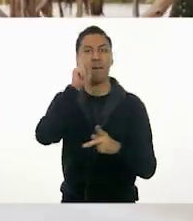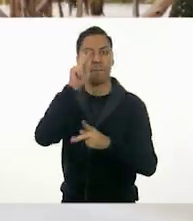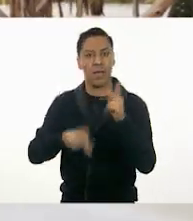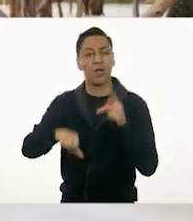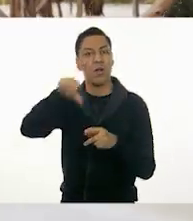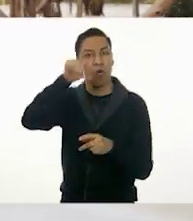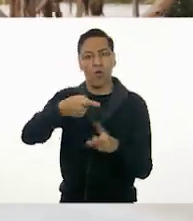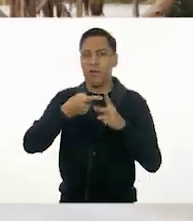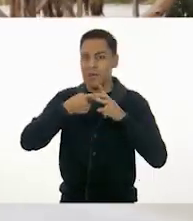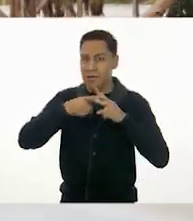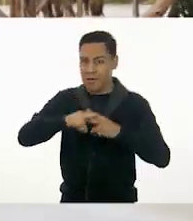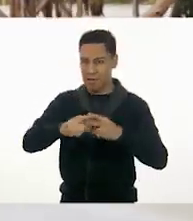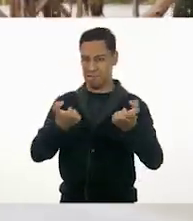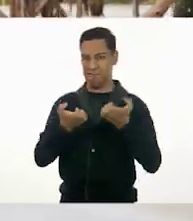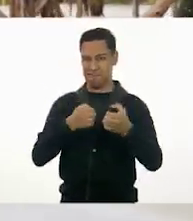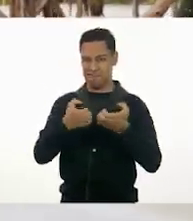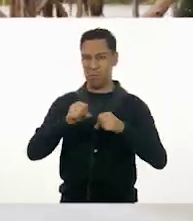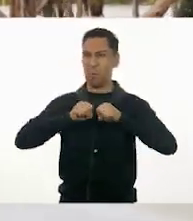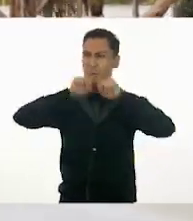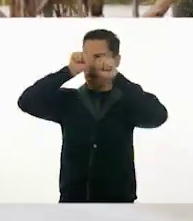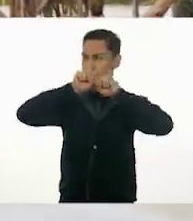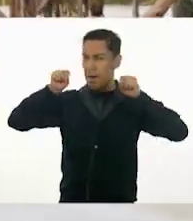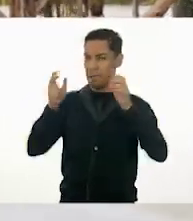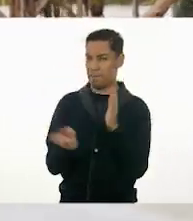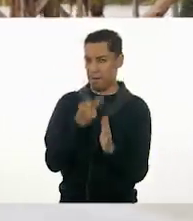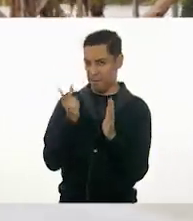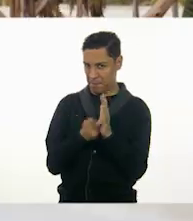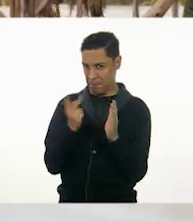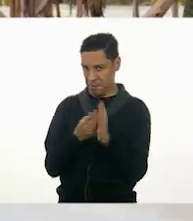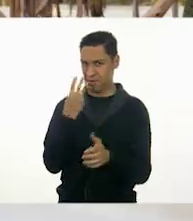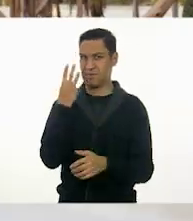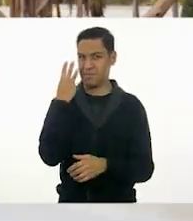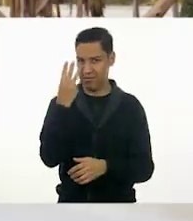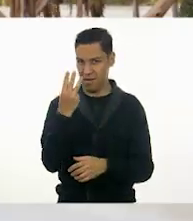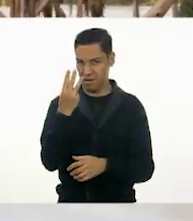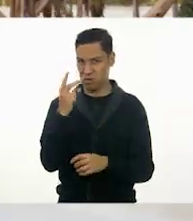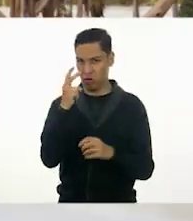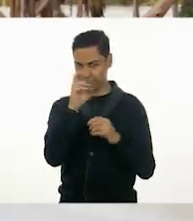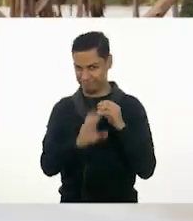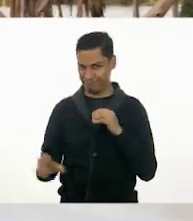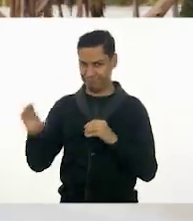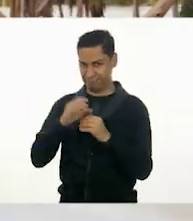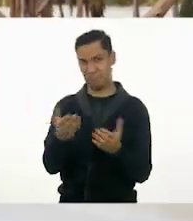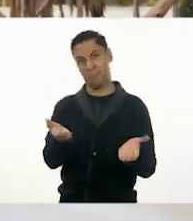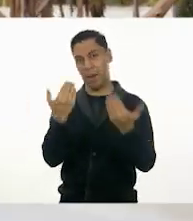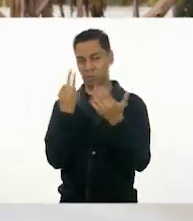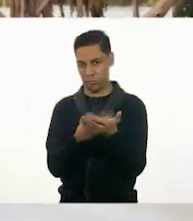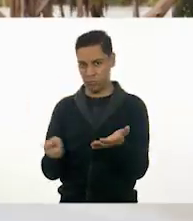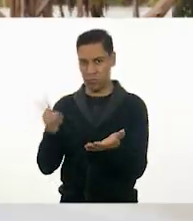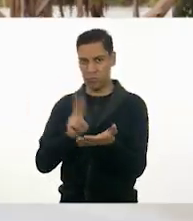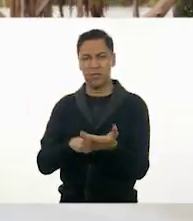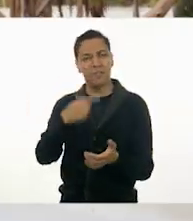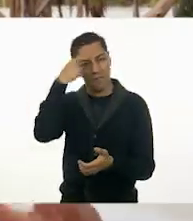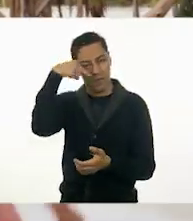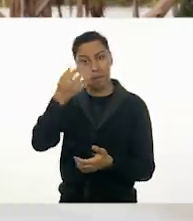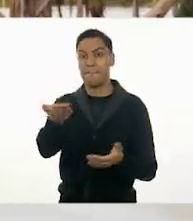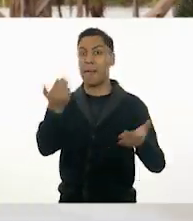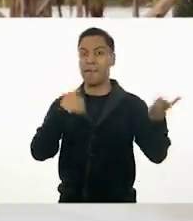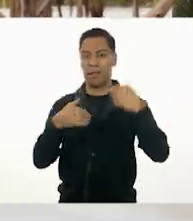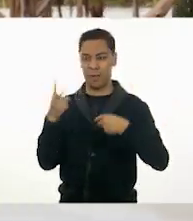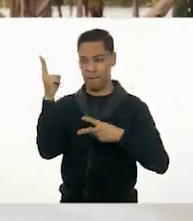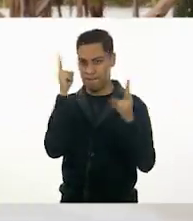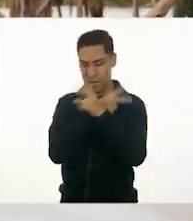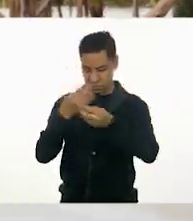vamos a hacer una pequeña rutina de tres ejercicios, dos ciclos. Acompáñenme, es muy sencilla y les va a ayudar a